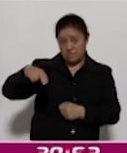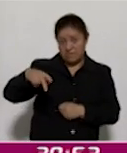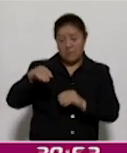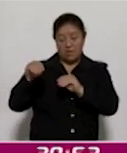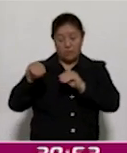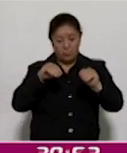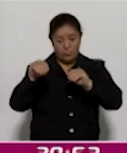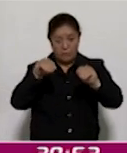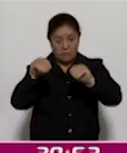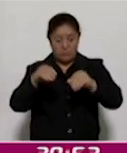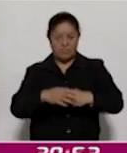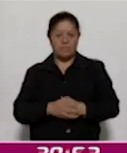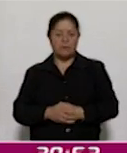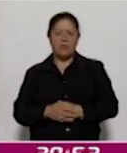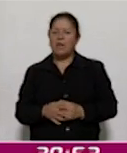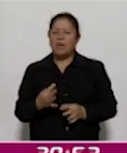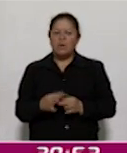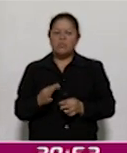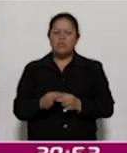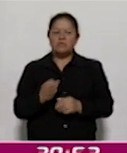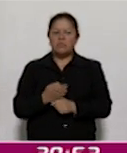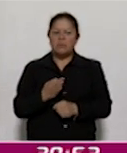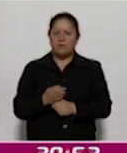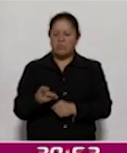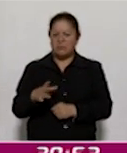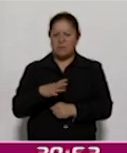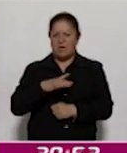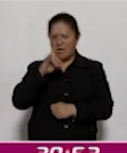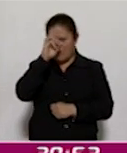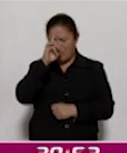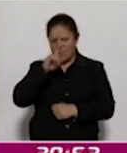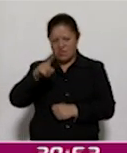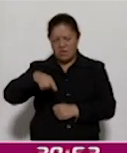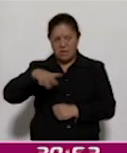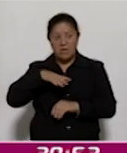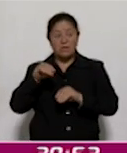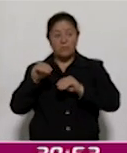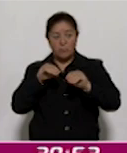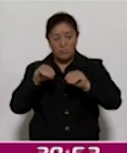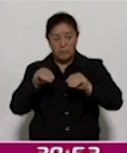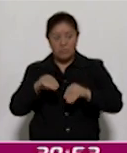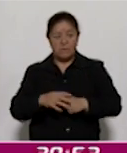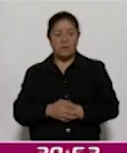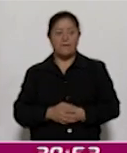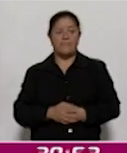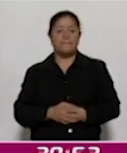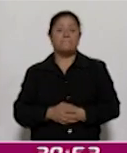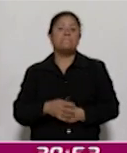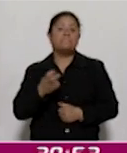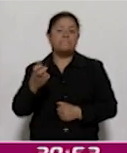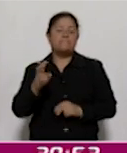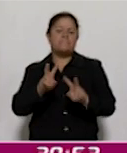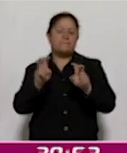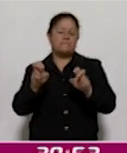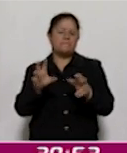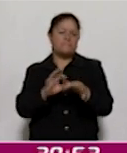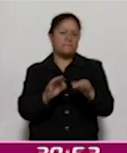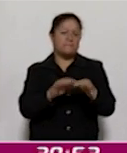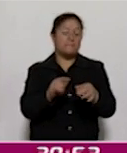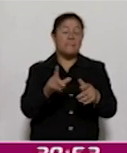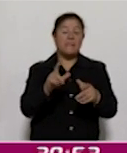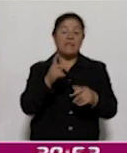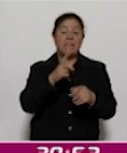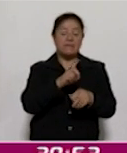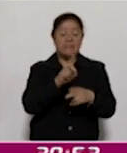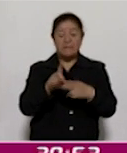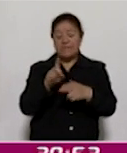ahora está la sesión de movilidad y estamos hablando de este tema desde las escalas macro hasta las